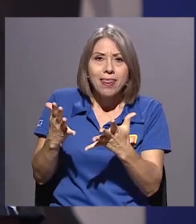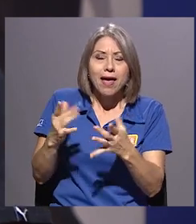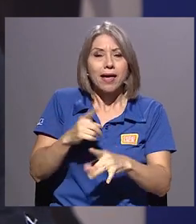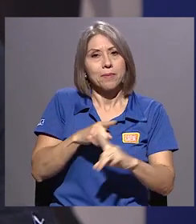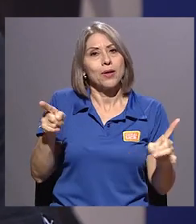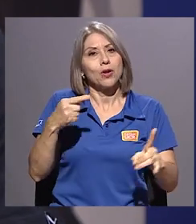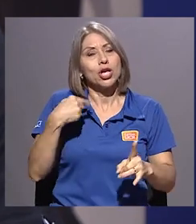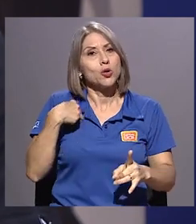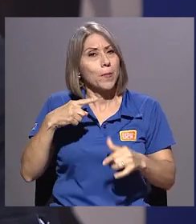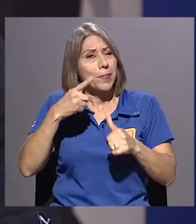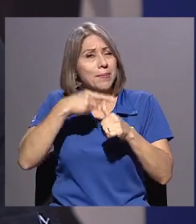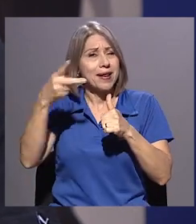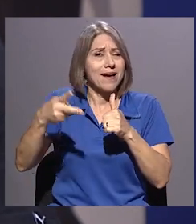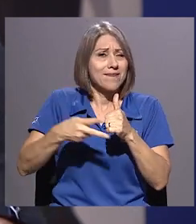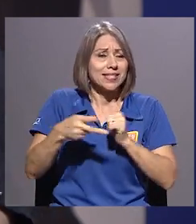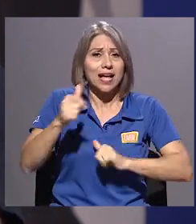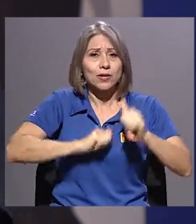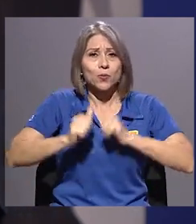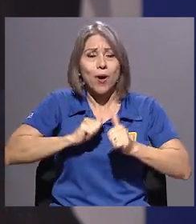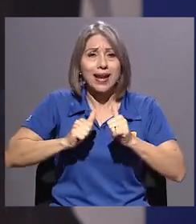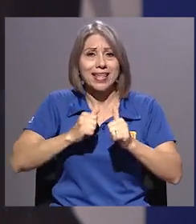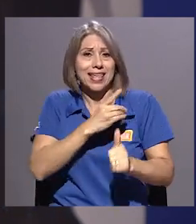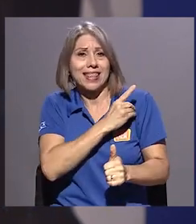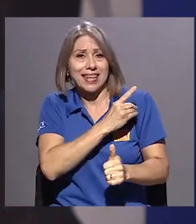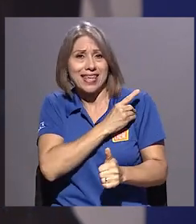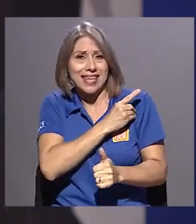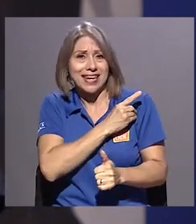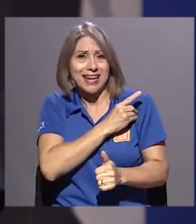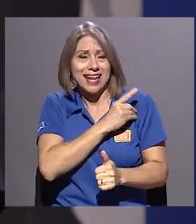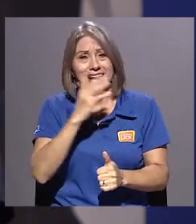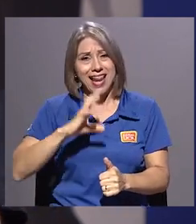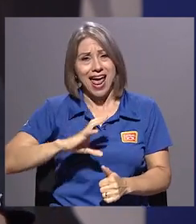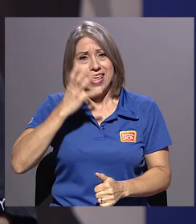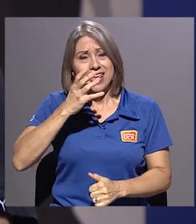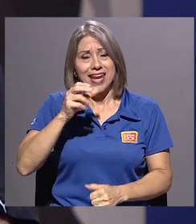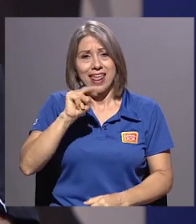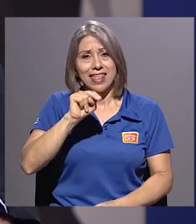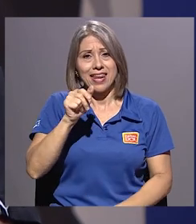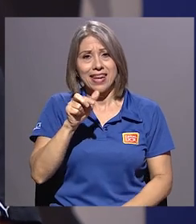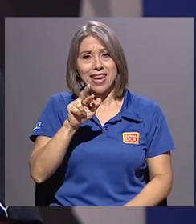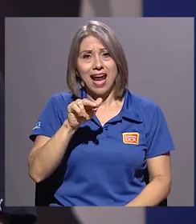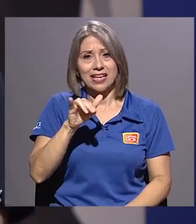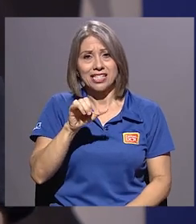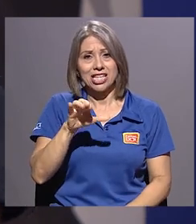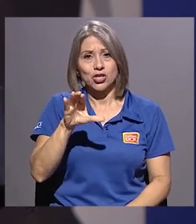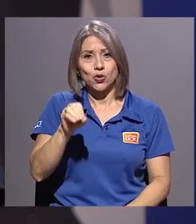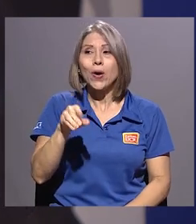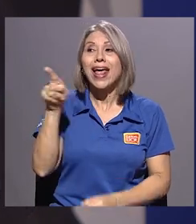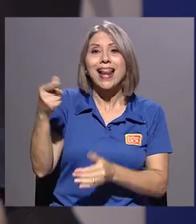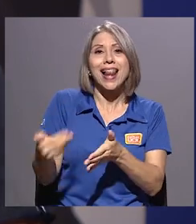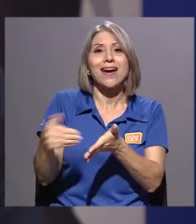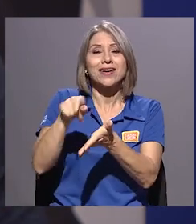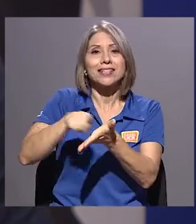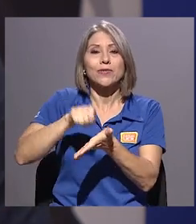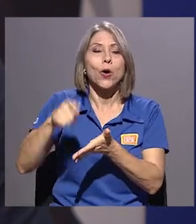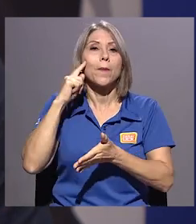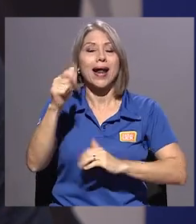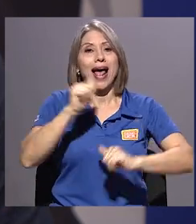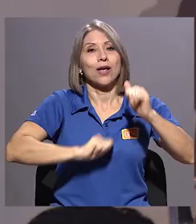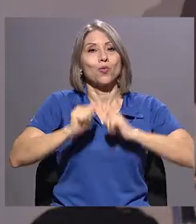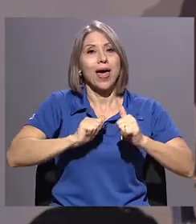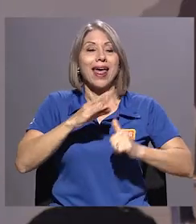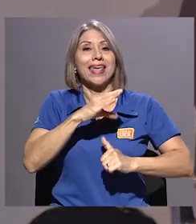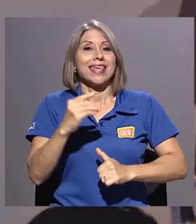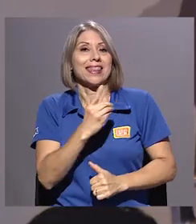por primera vez ese texto de La ira de Narciso. Él la reescribió justamente para que esta obra pudiera ser actuada y dirigida por la misma persona.